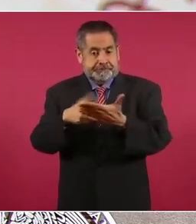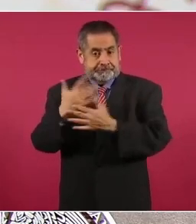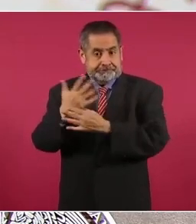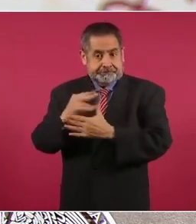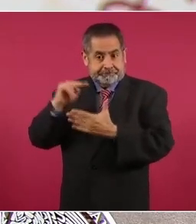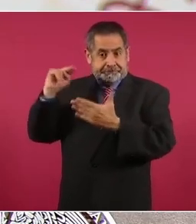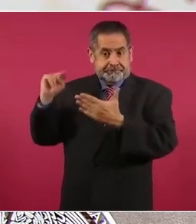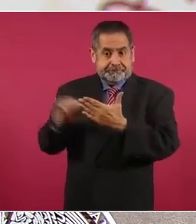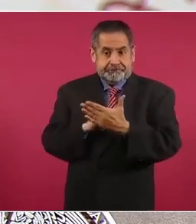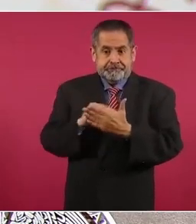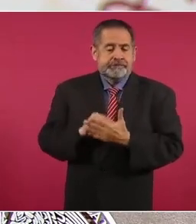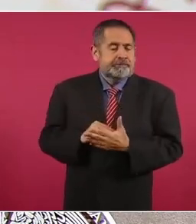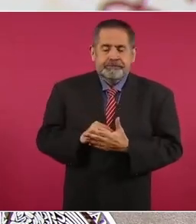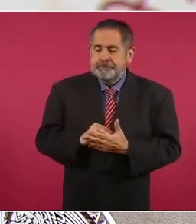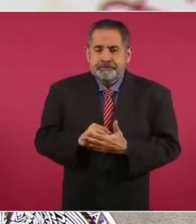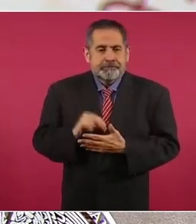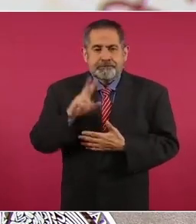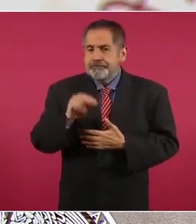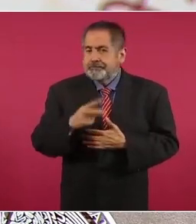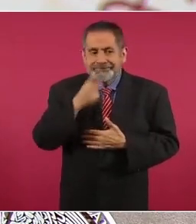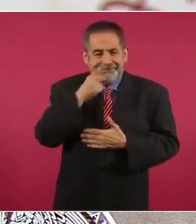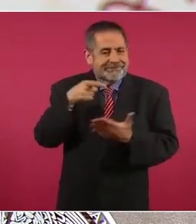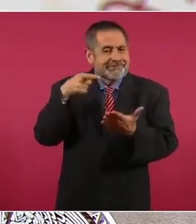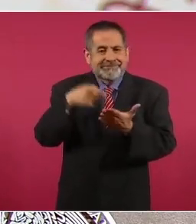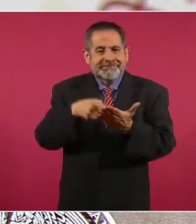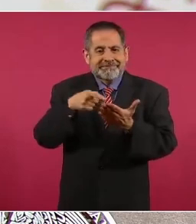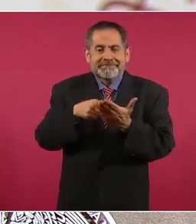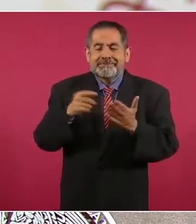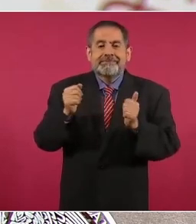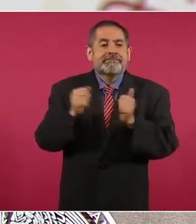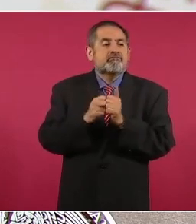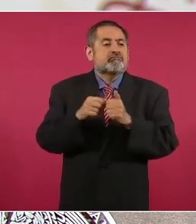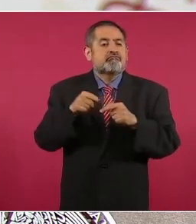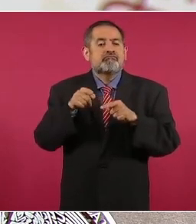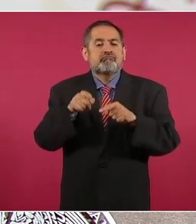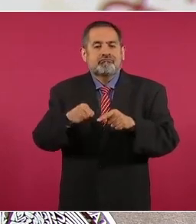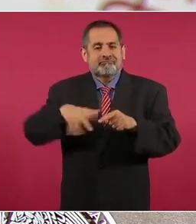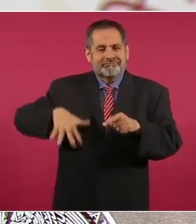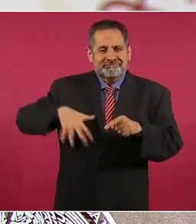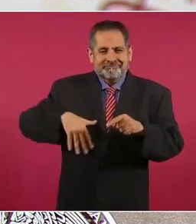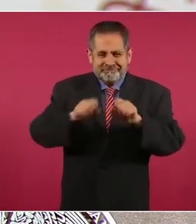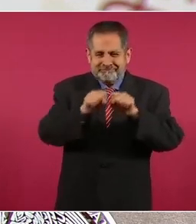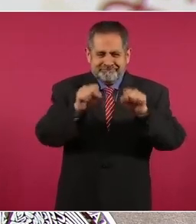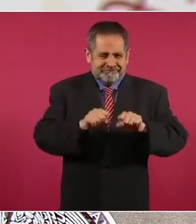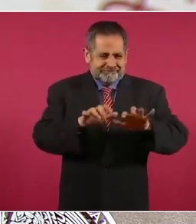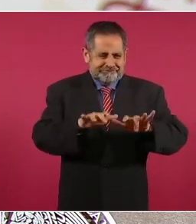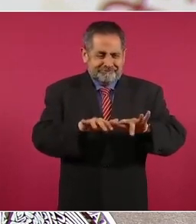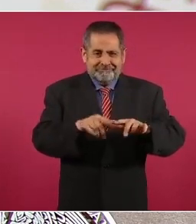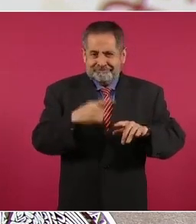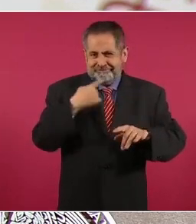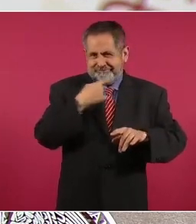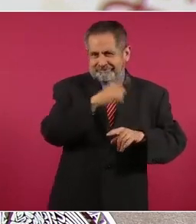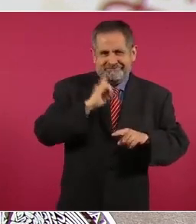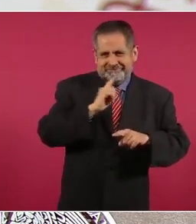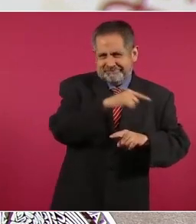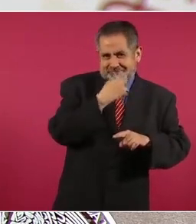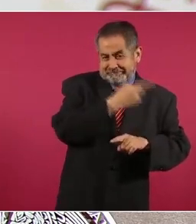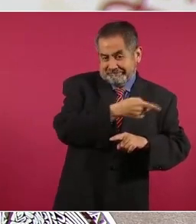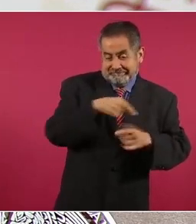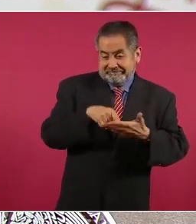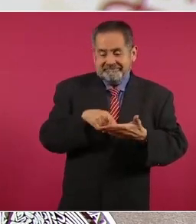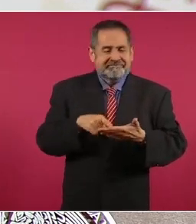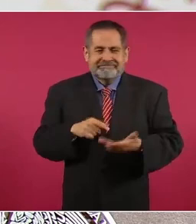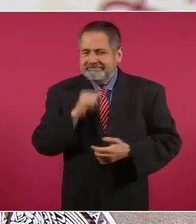no contempla acciones relacionadas con el sistema mencionado por Estevez, ni existe